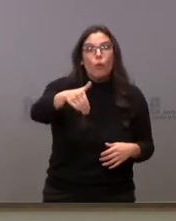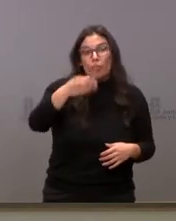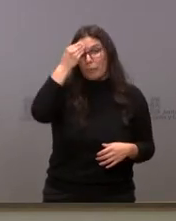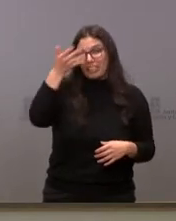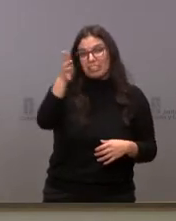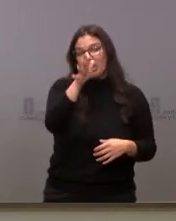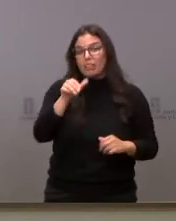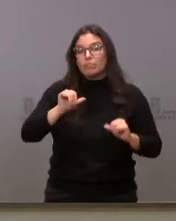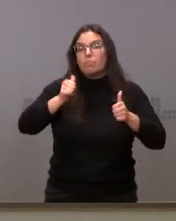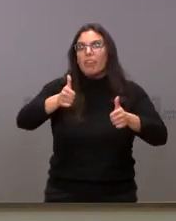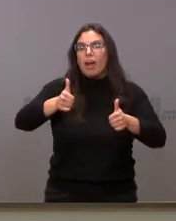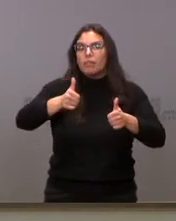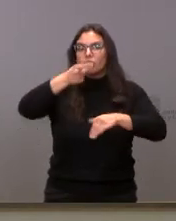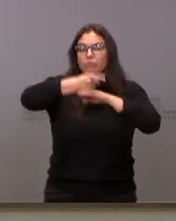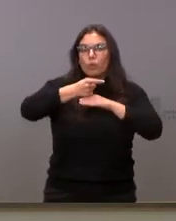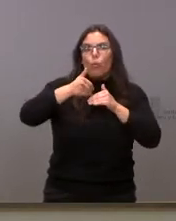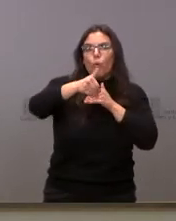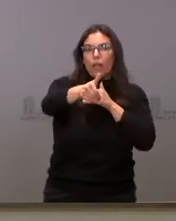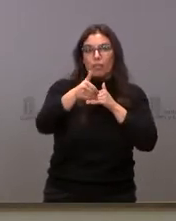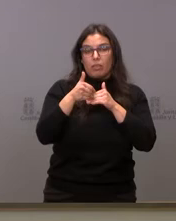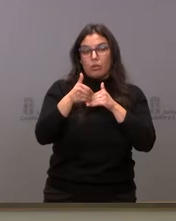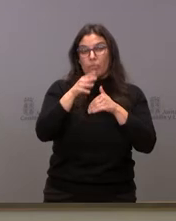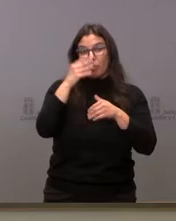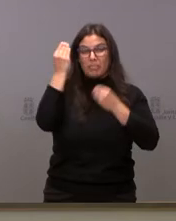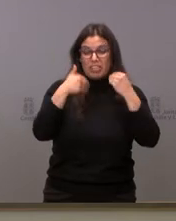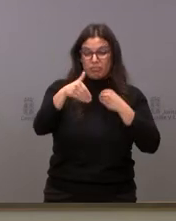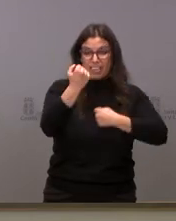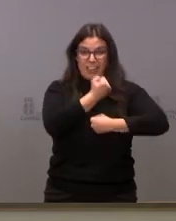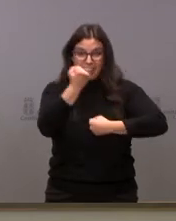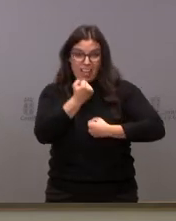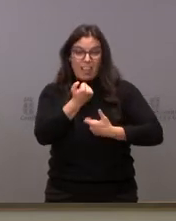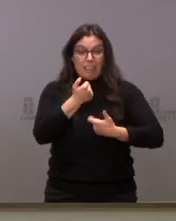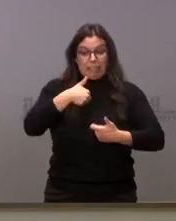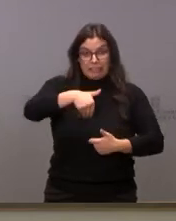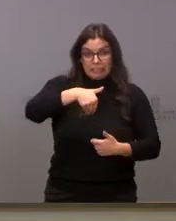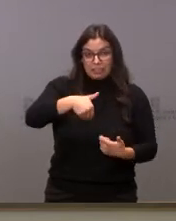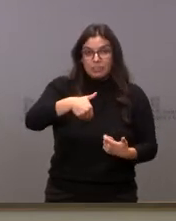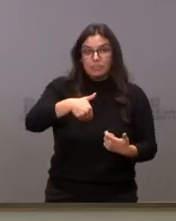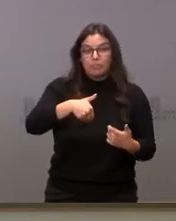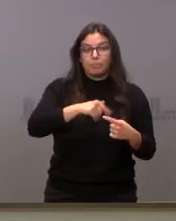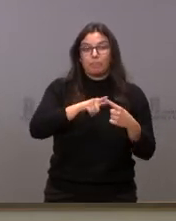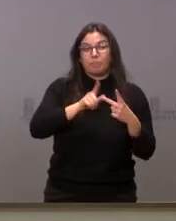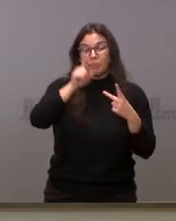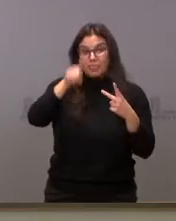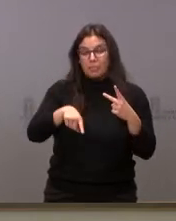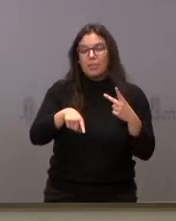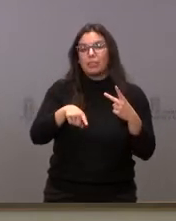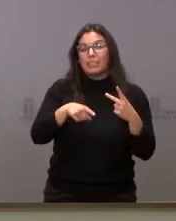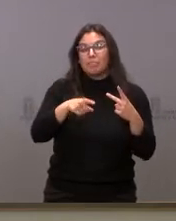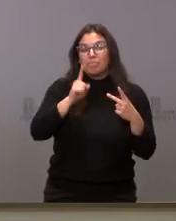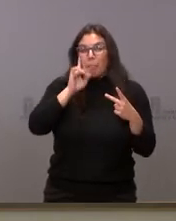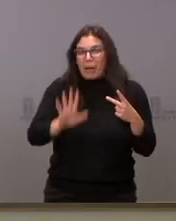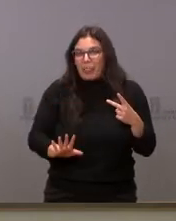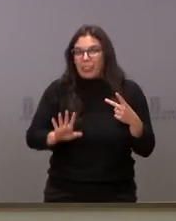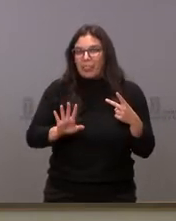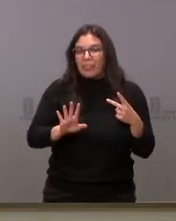la Junta, que podría ponerse en marcha, teniendo en cuenta el tema de las Navidades que están a la vuelta de la esquina? Por otro lado, si no recuerdo mal,